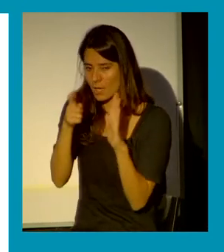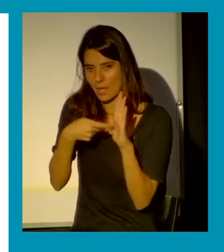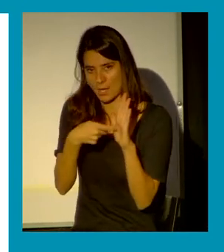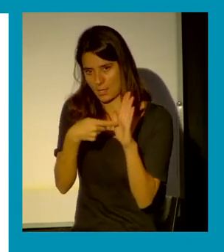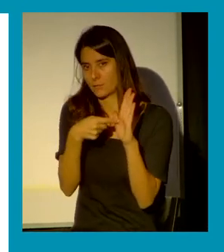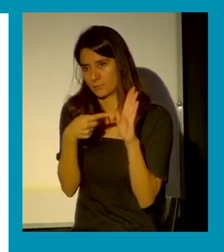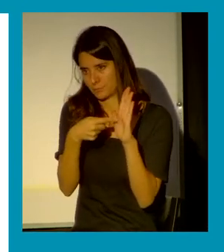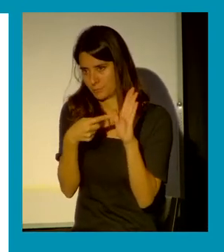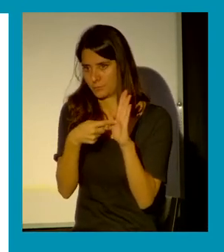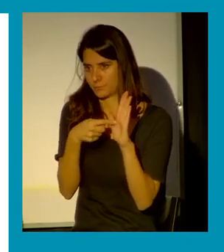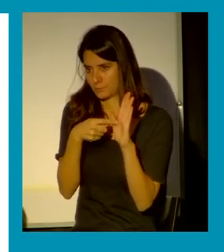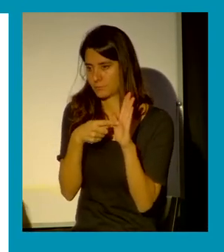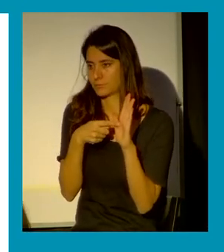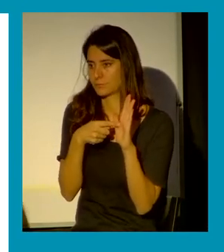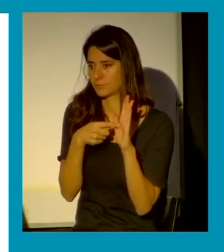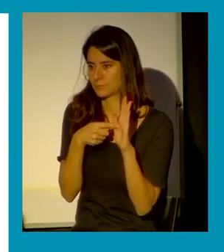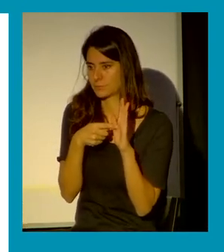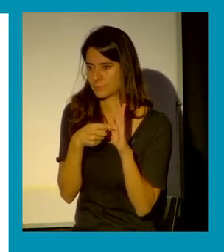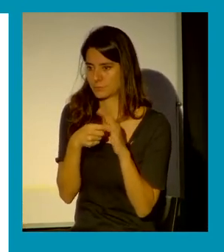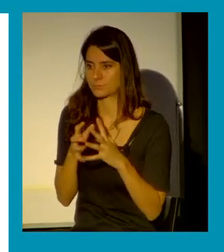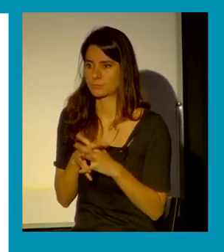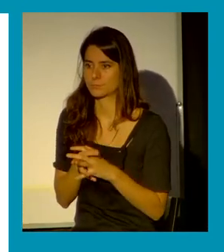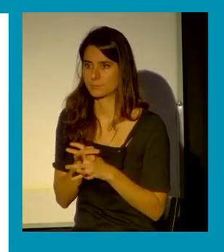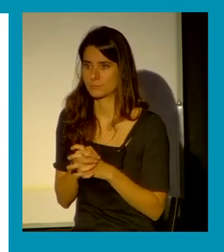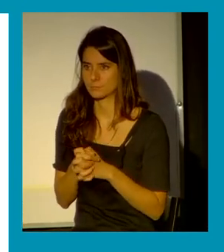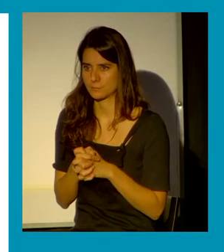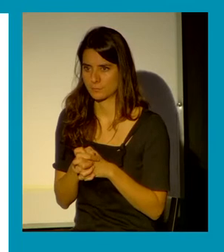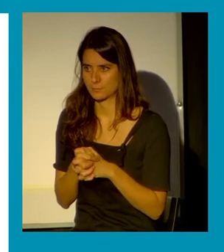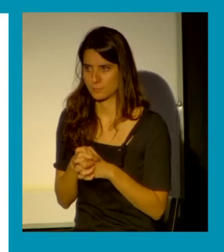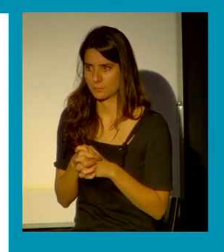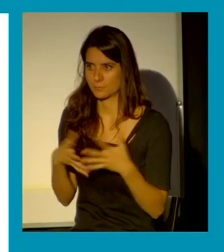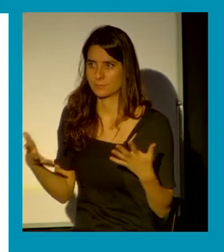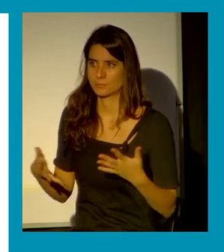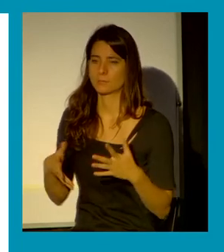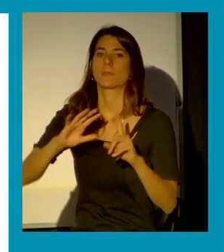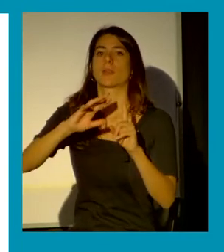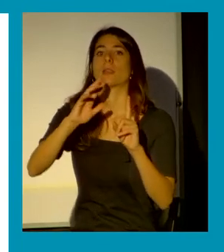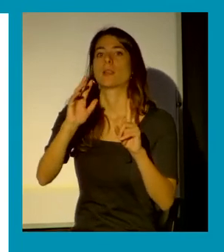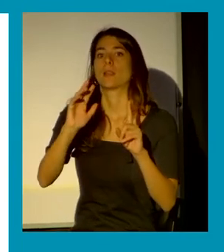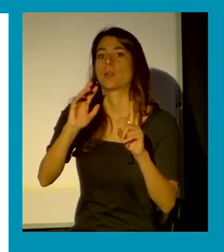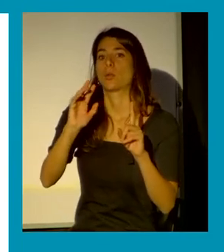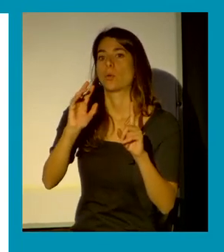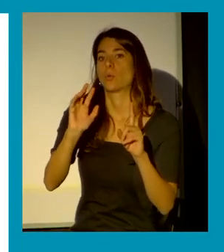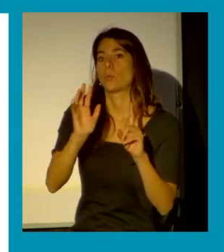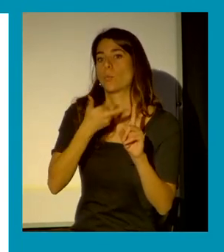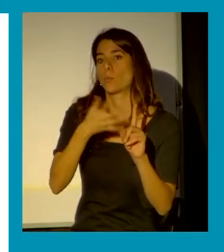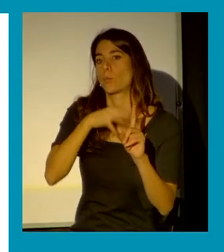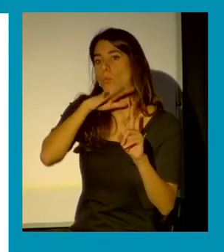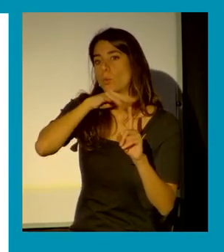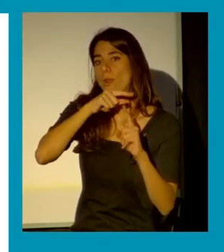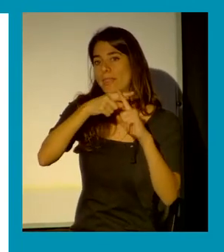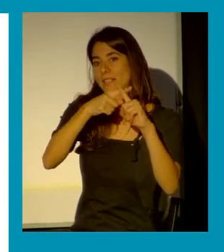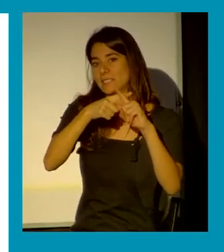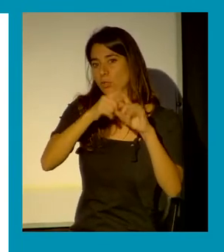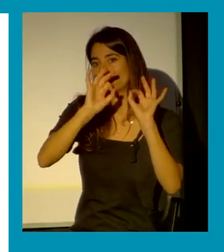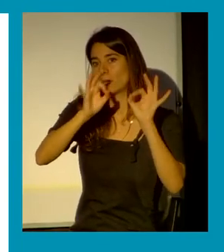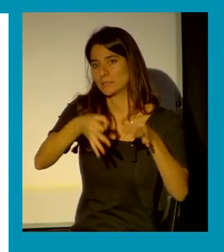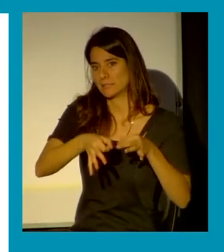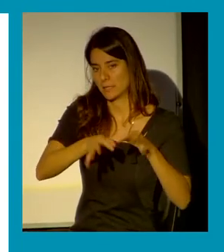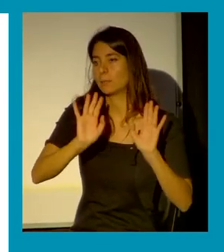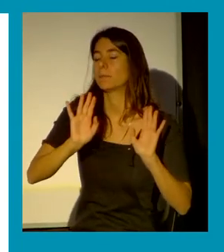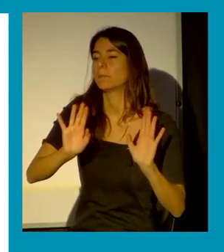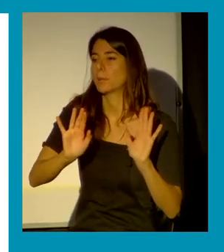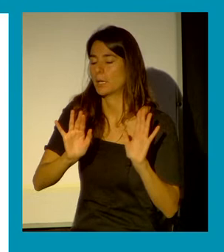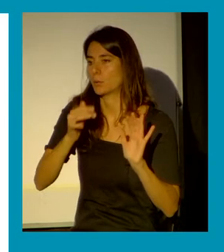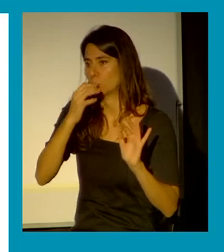digamos entrelazada esas formas y ámbitos violencia sexual sí pero con una prevalencia en violencia